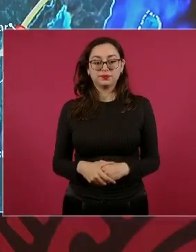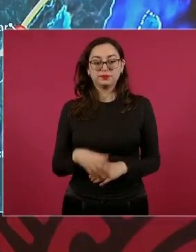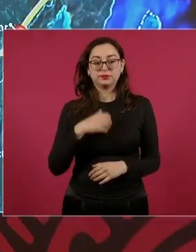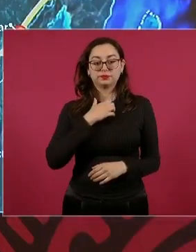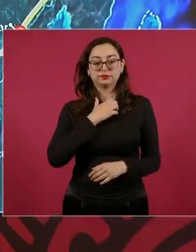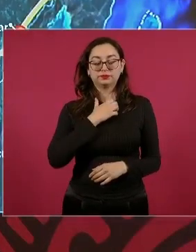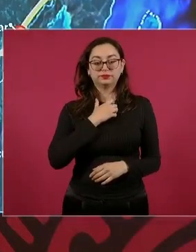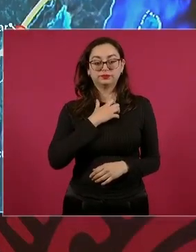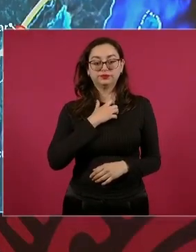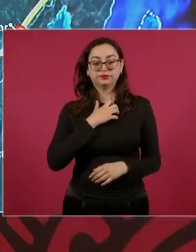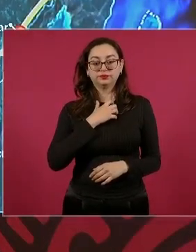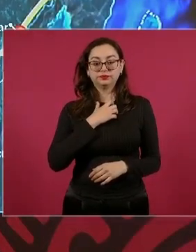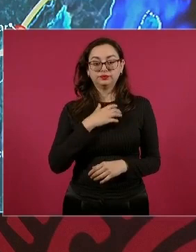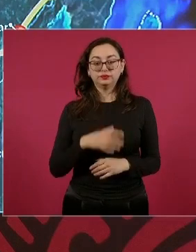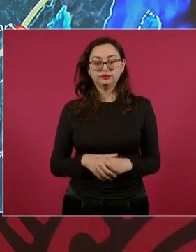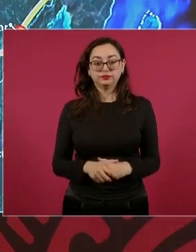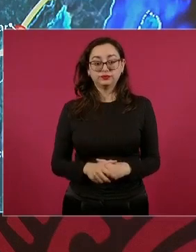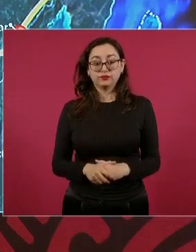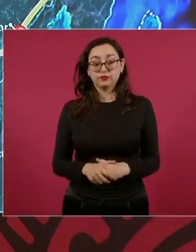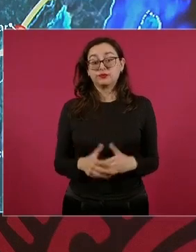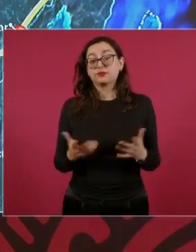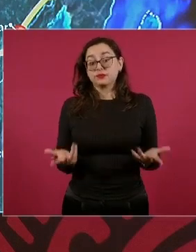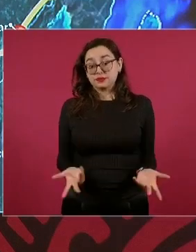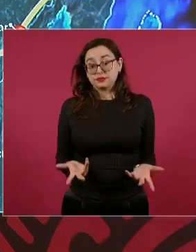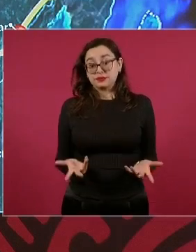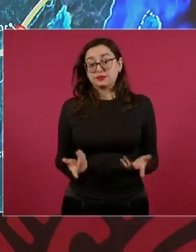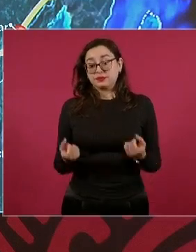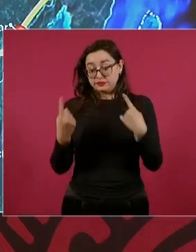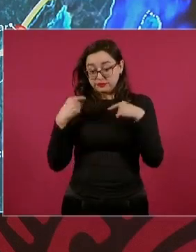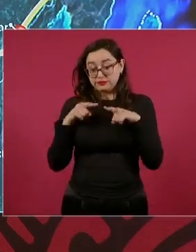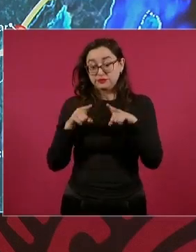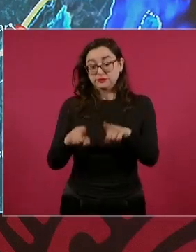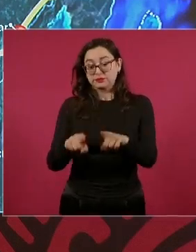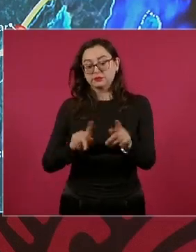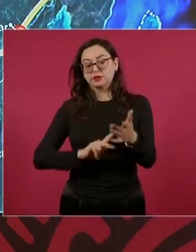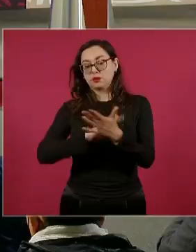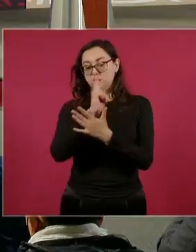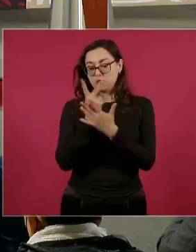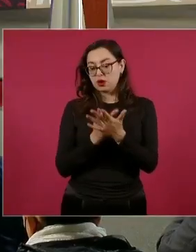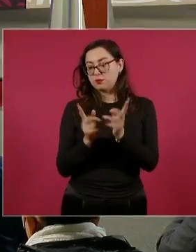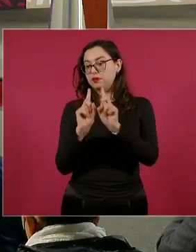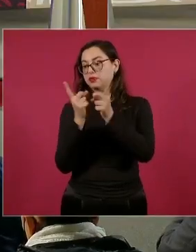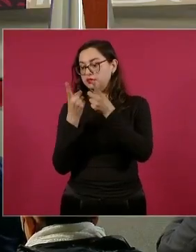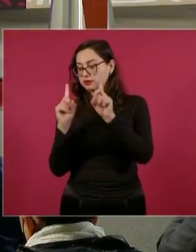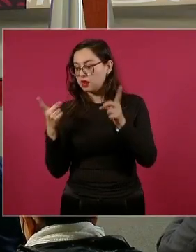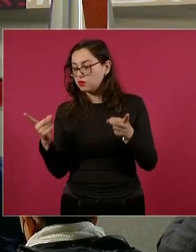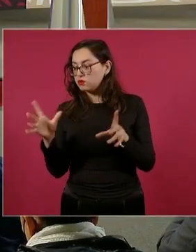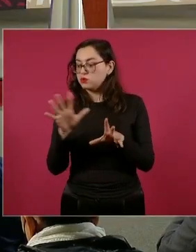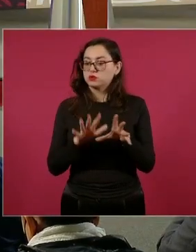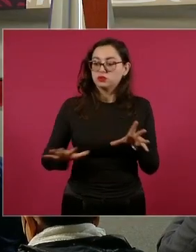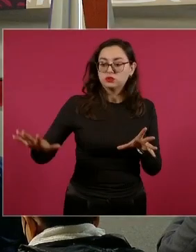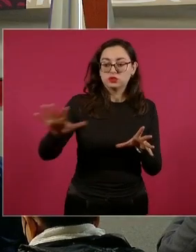complemento todo el programa de desarrollo social y